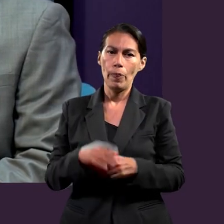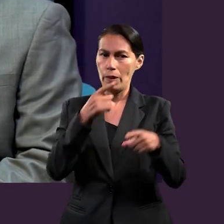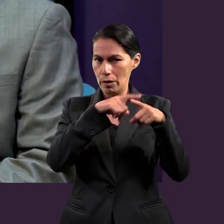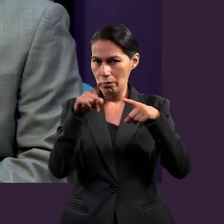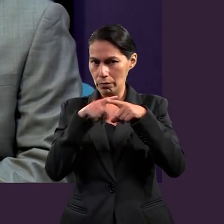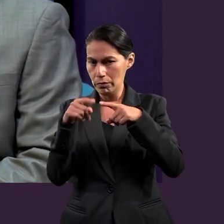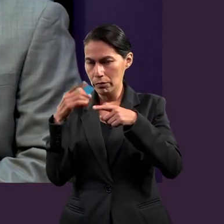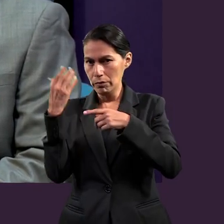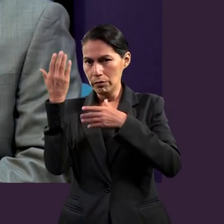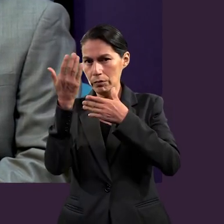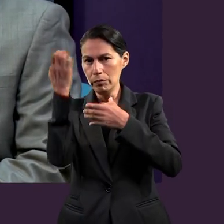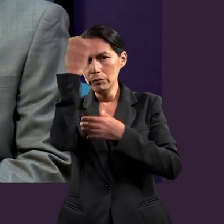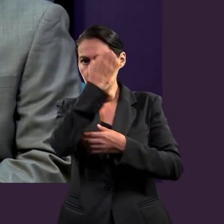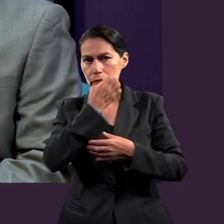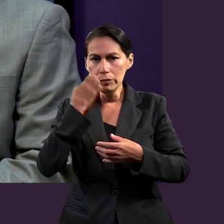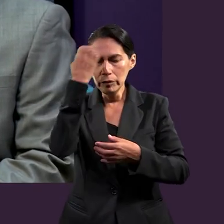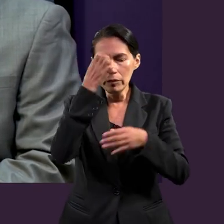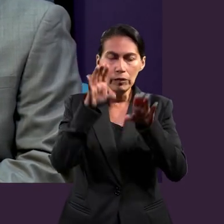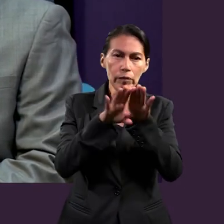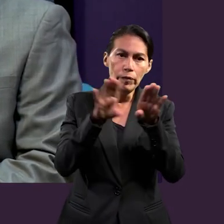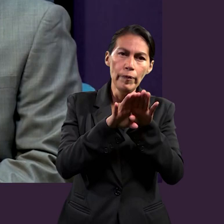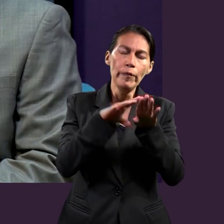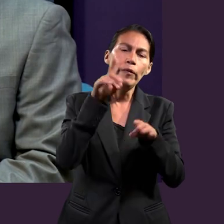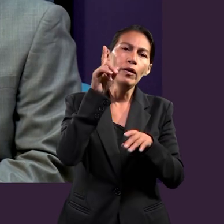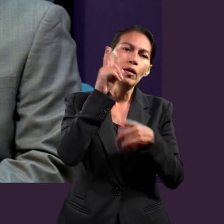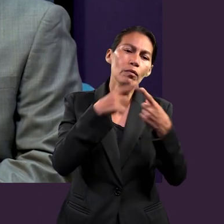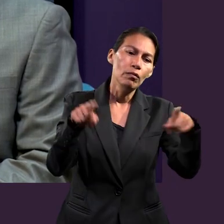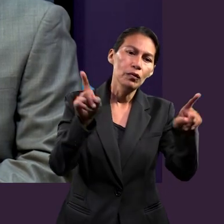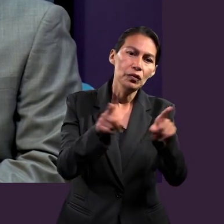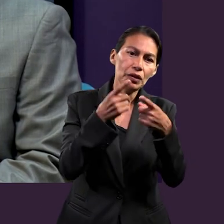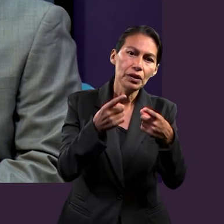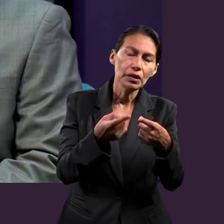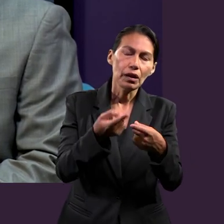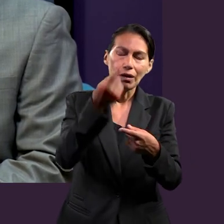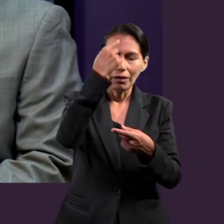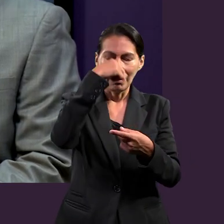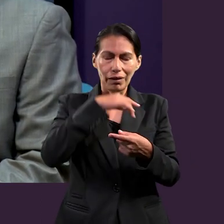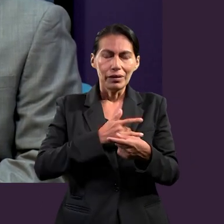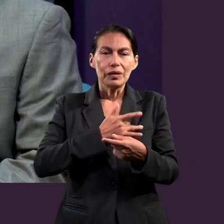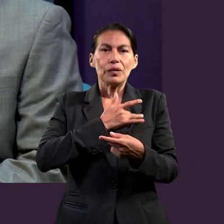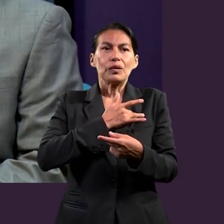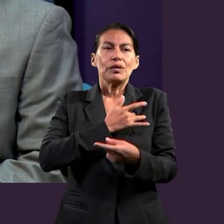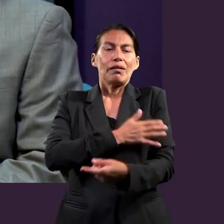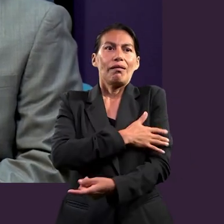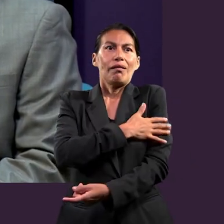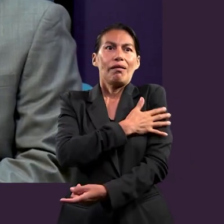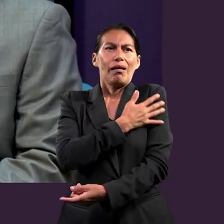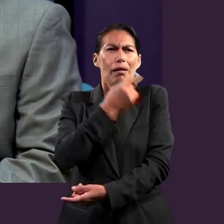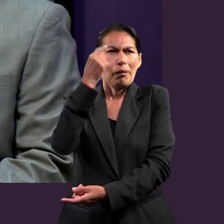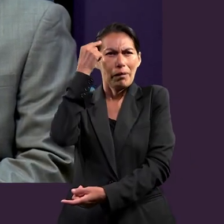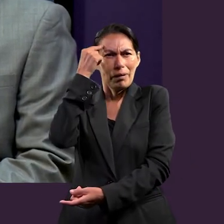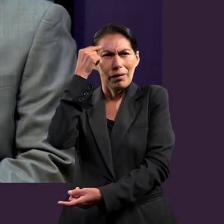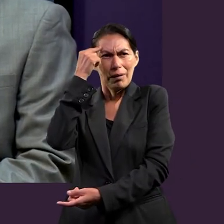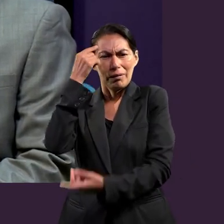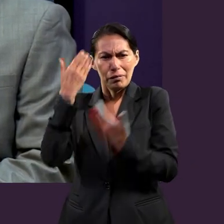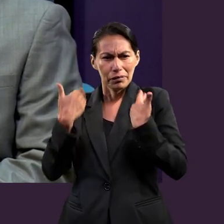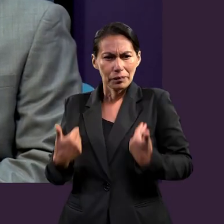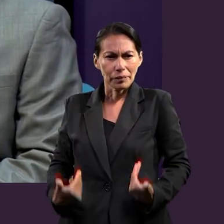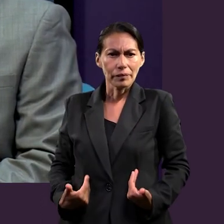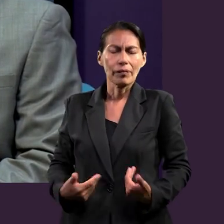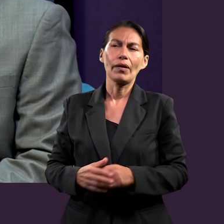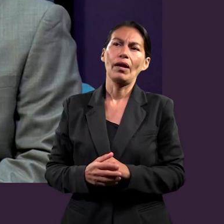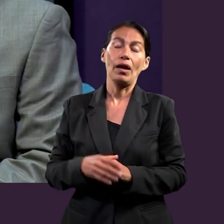hecho muchos estudios de cómo la música afecta tanto cognitivamente, fisiológicamente y emocionalmente. Entonces, no debemos